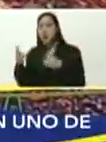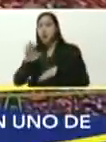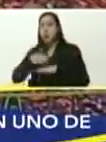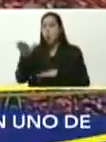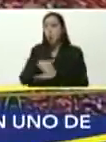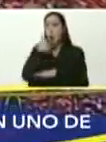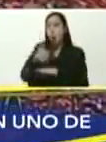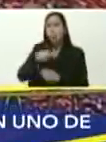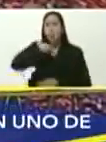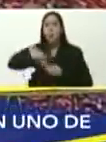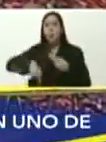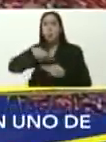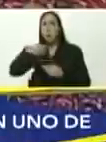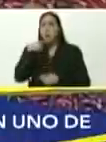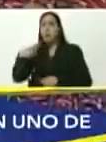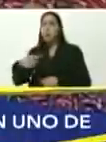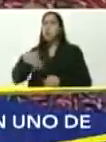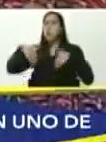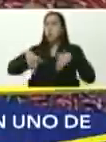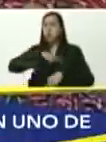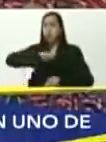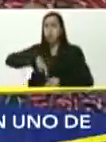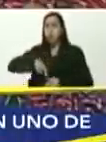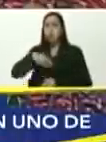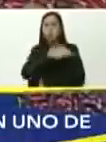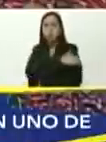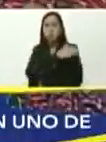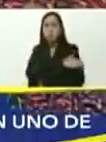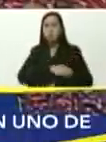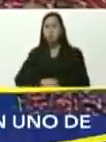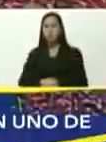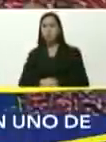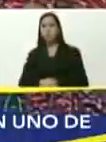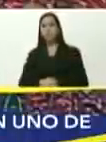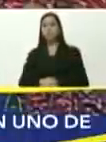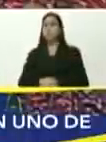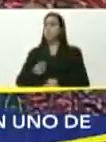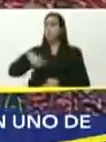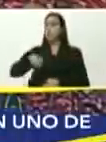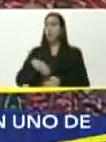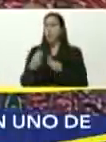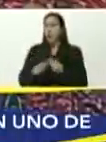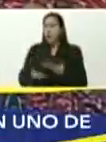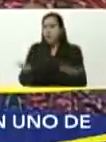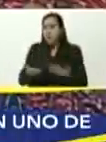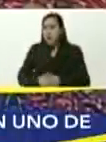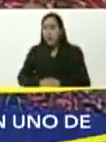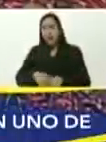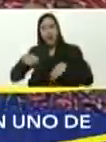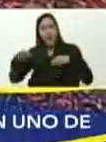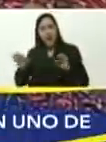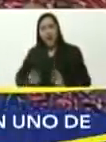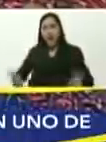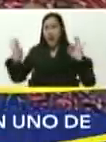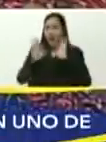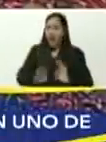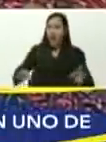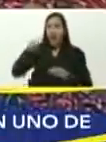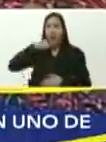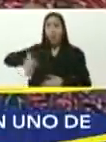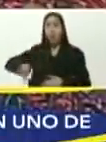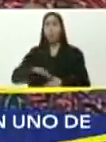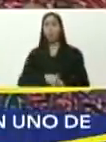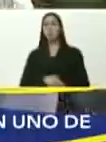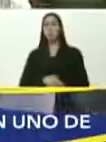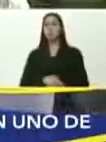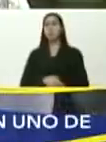de la revolución, vota por nosotros, pelele, que van a hacer ustedes, nada por este pueblo, a Pepe, te felicito